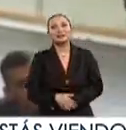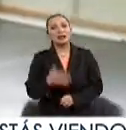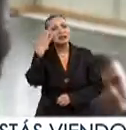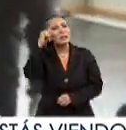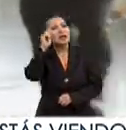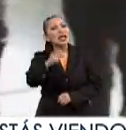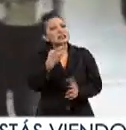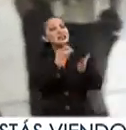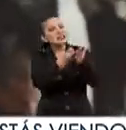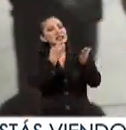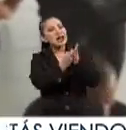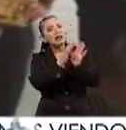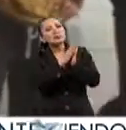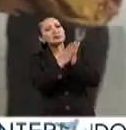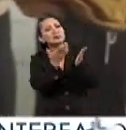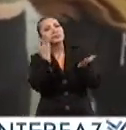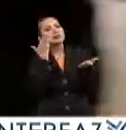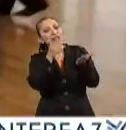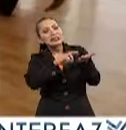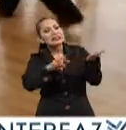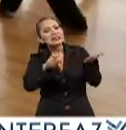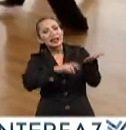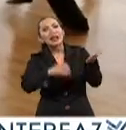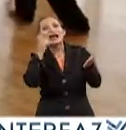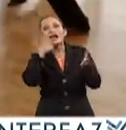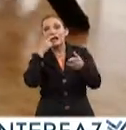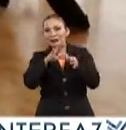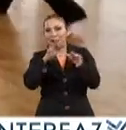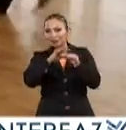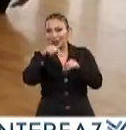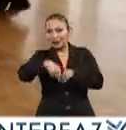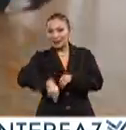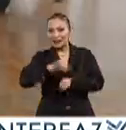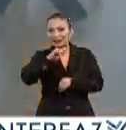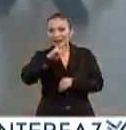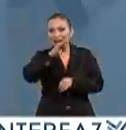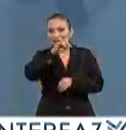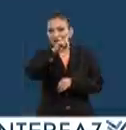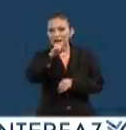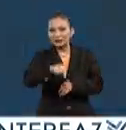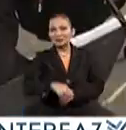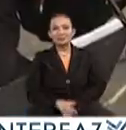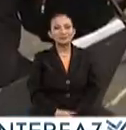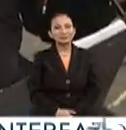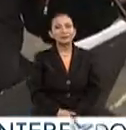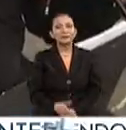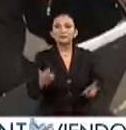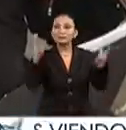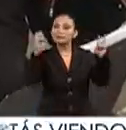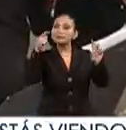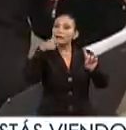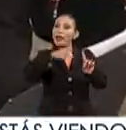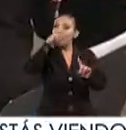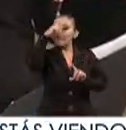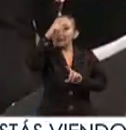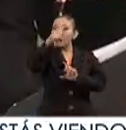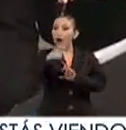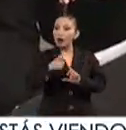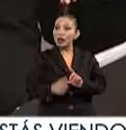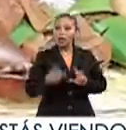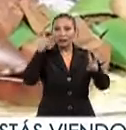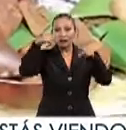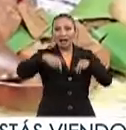¿Sabes qué es la crítica literaria? Entérate de qué se trata aquí en Interfaz. En nuestra sección México X